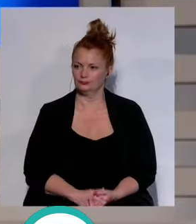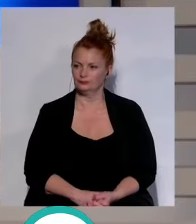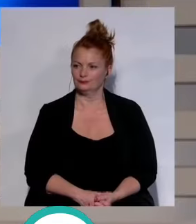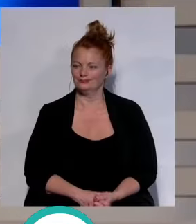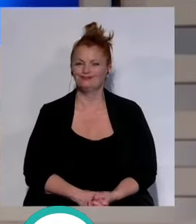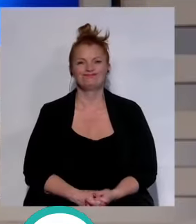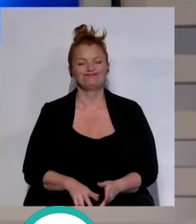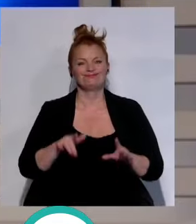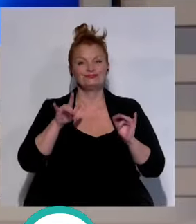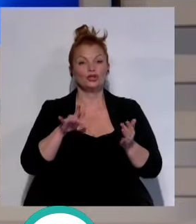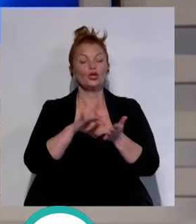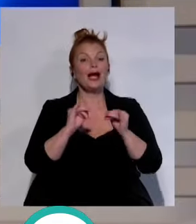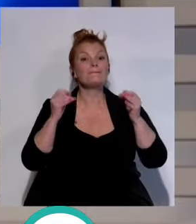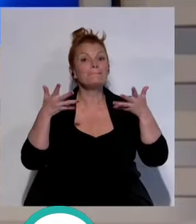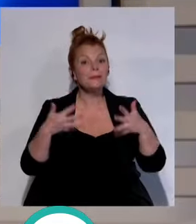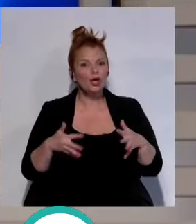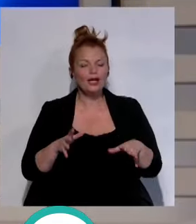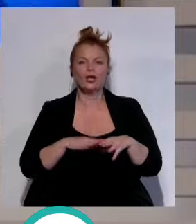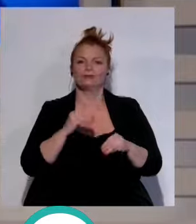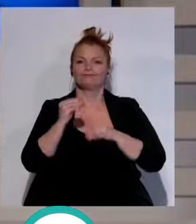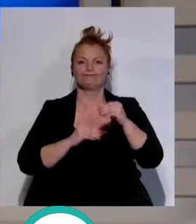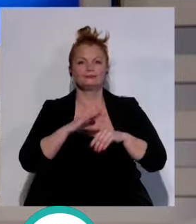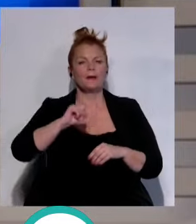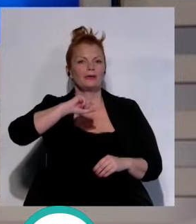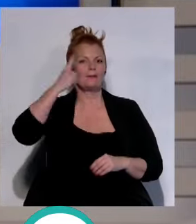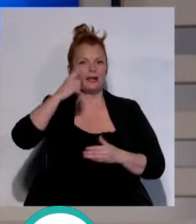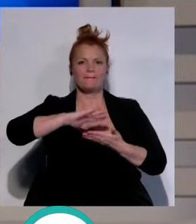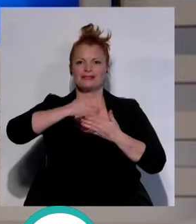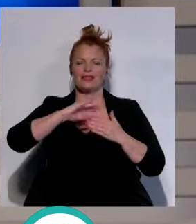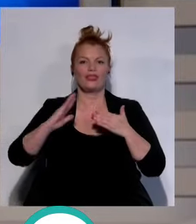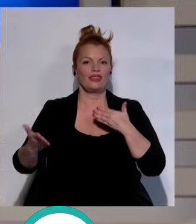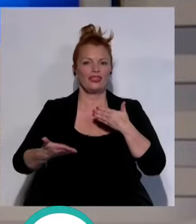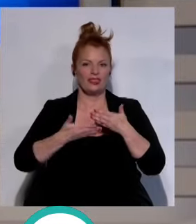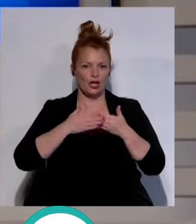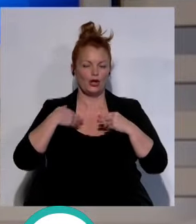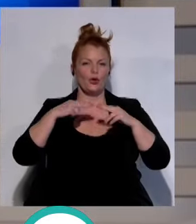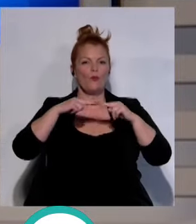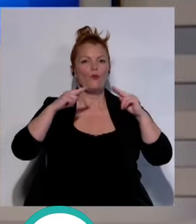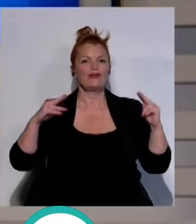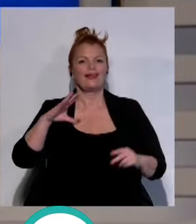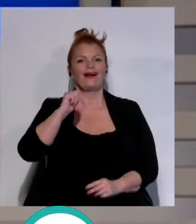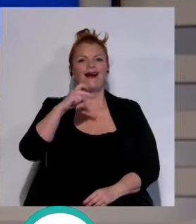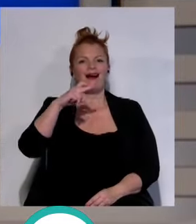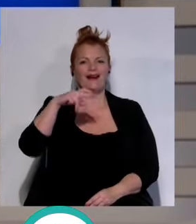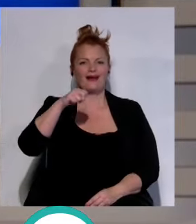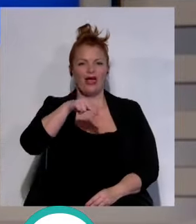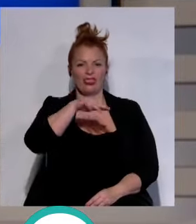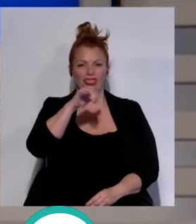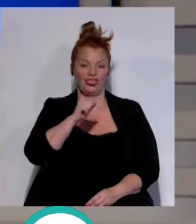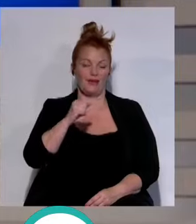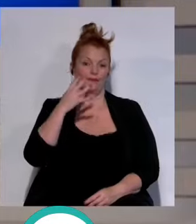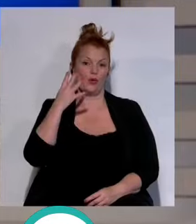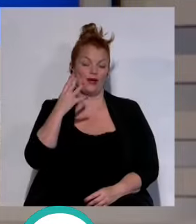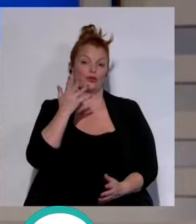Este pasado miércoles se cumplió el primer mes de cierre del puente José León de Carranza de los cuatro que tiene